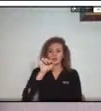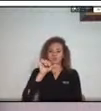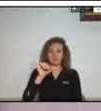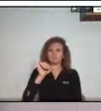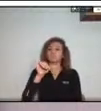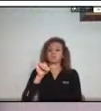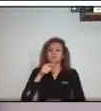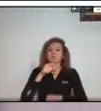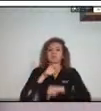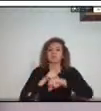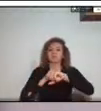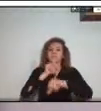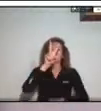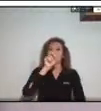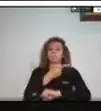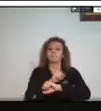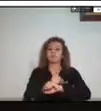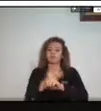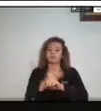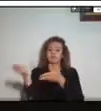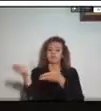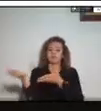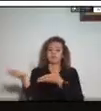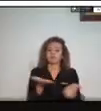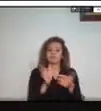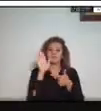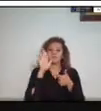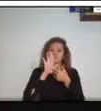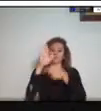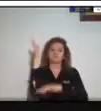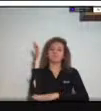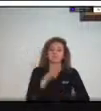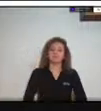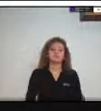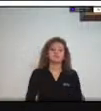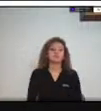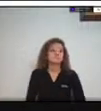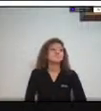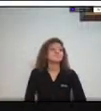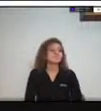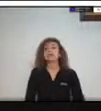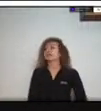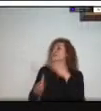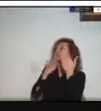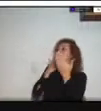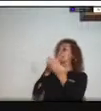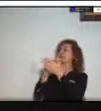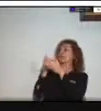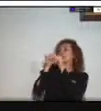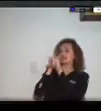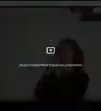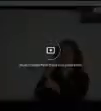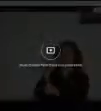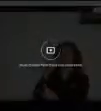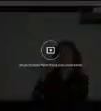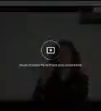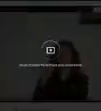presentación muchas gracias ingeniero Lina buenas tardes para todos agradezco la invitación a